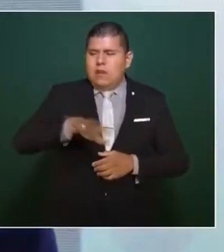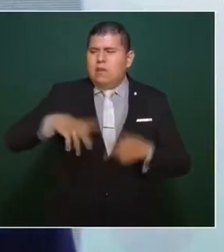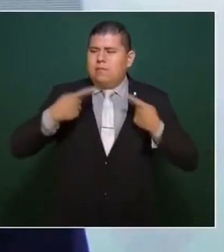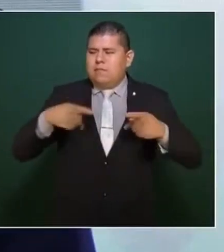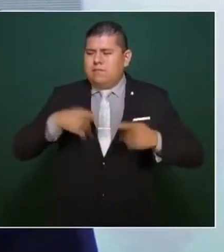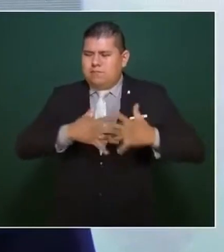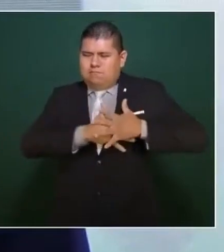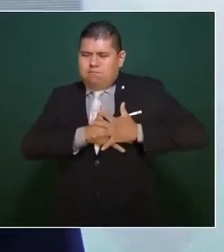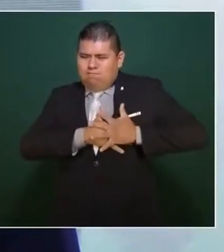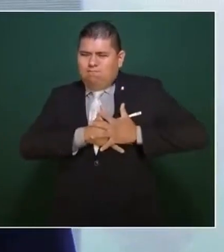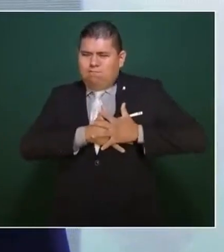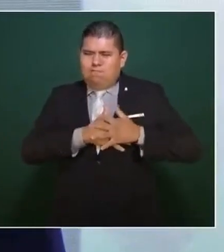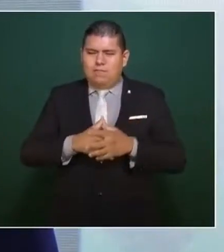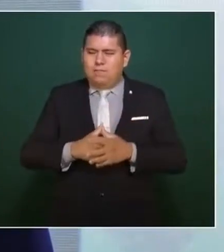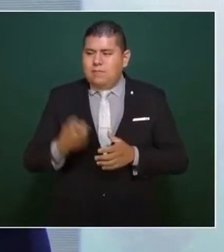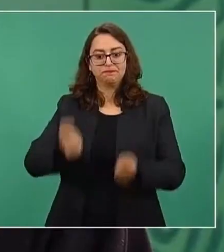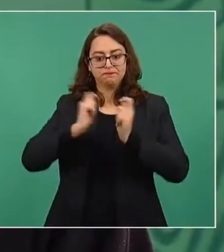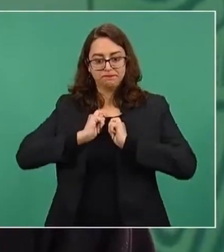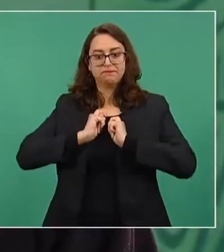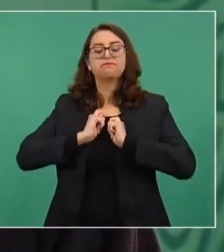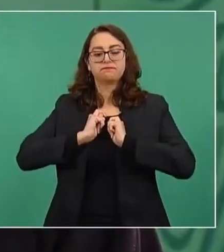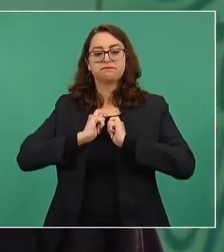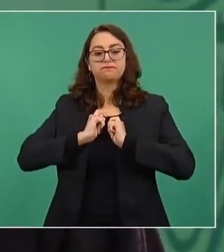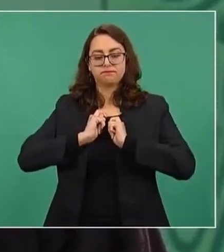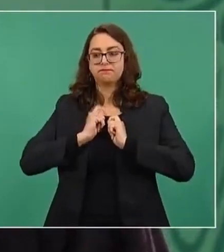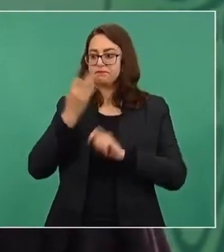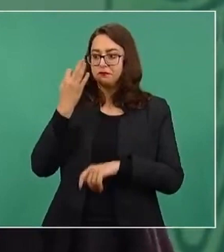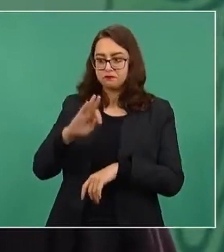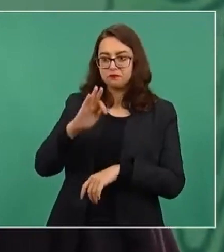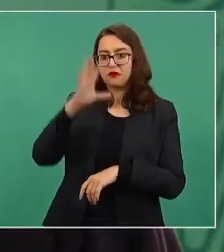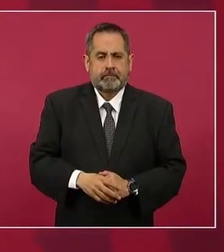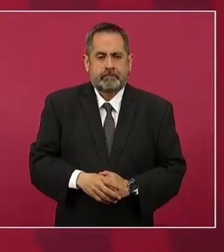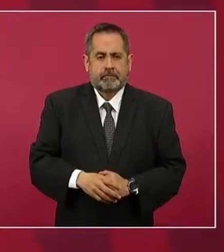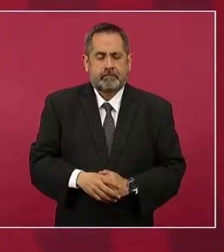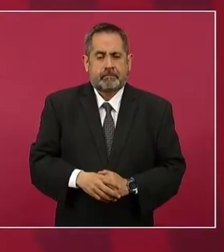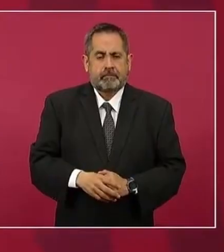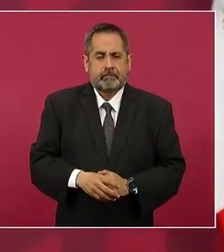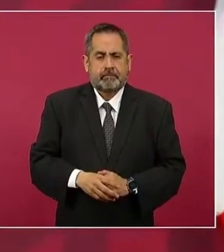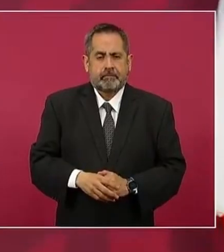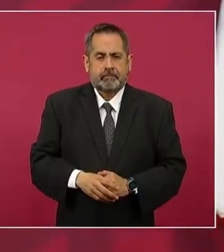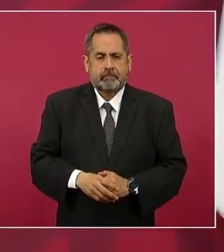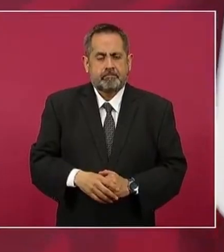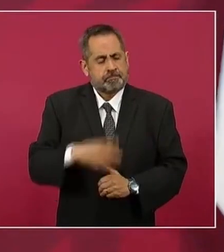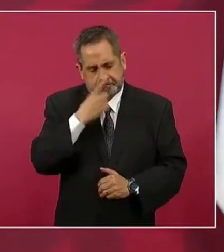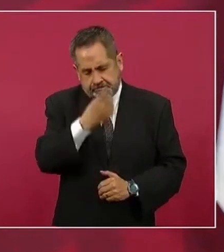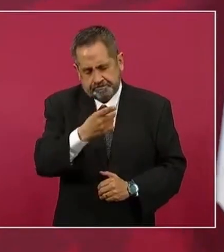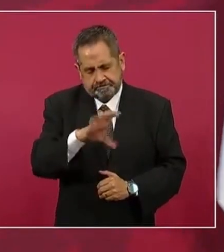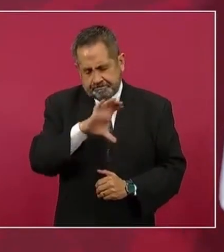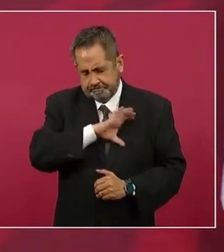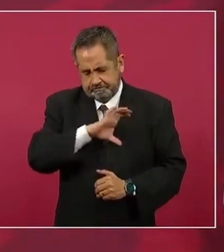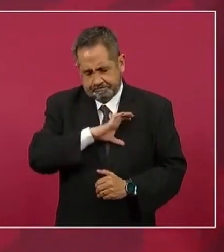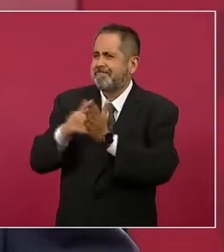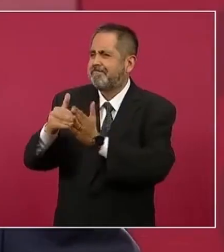y amor con amor se paga, amor con amor se paga. Decirles que los quiero mucho,